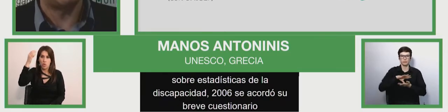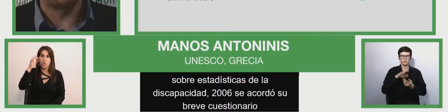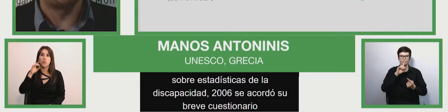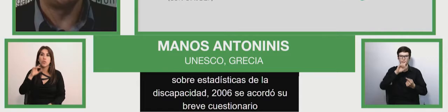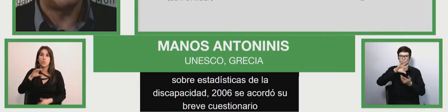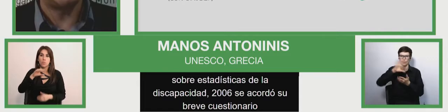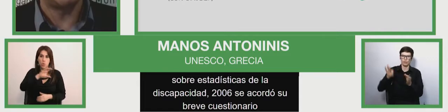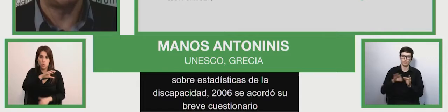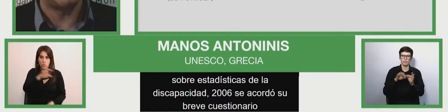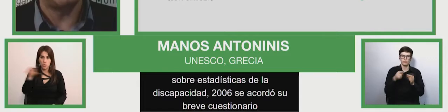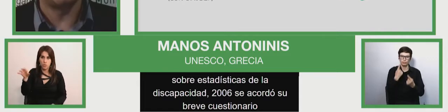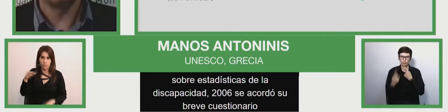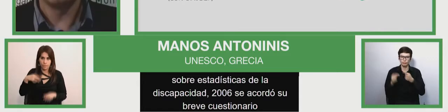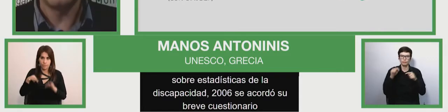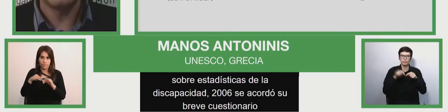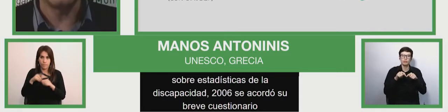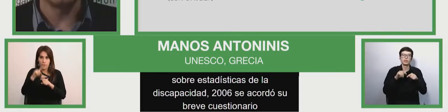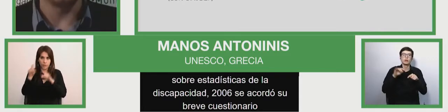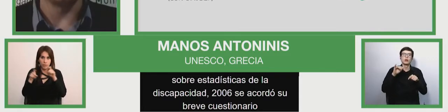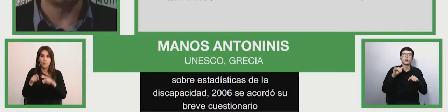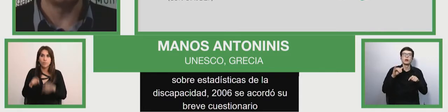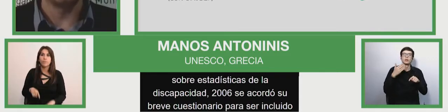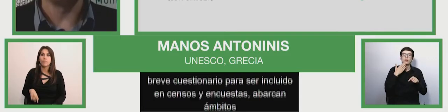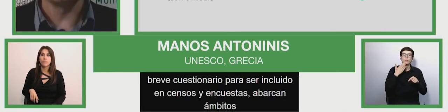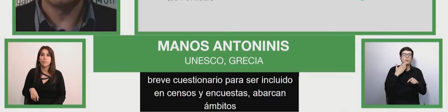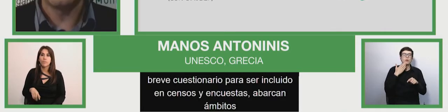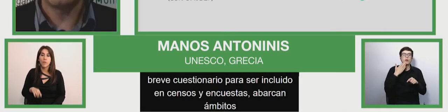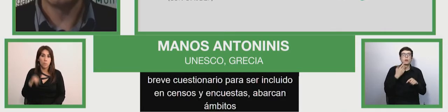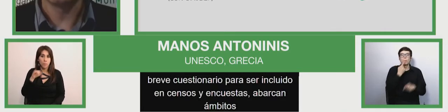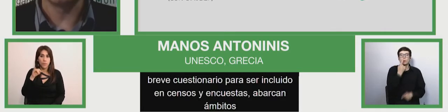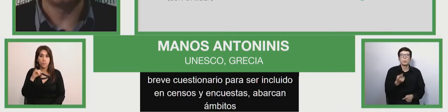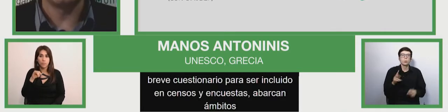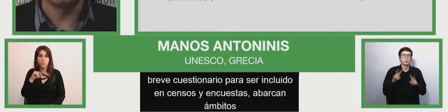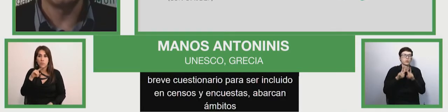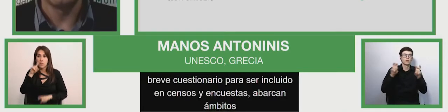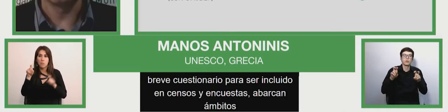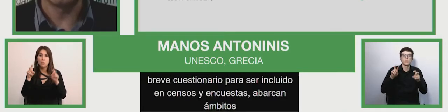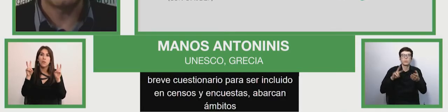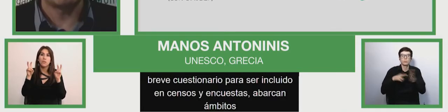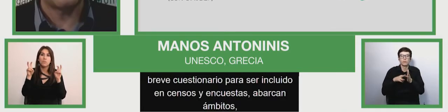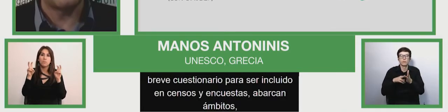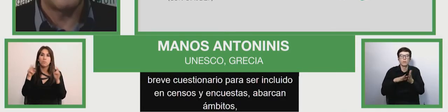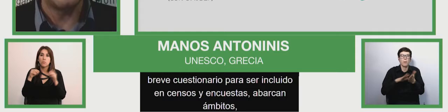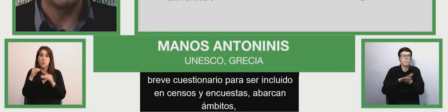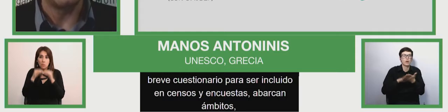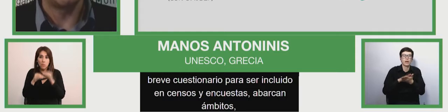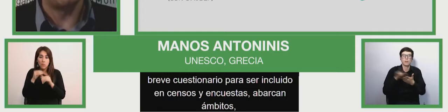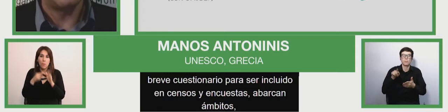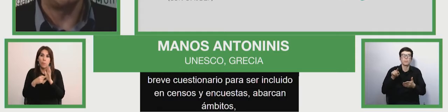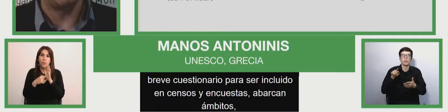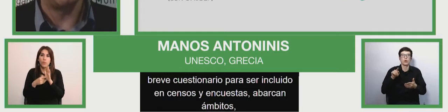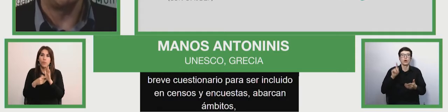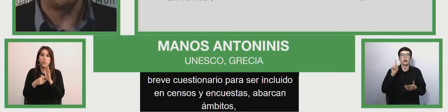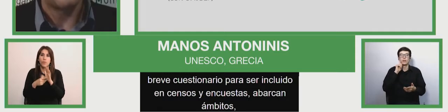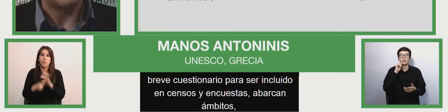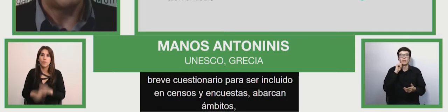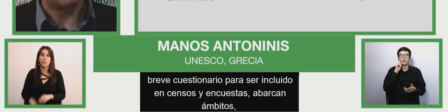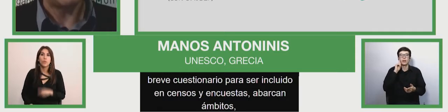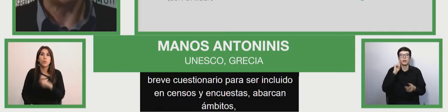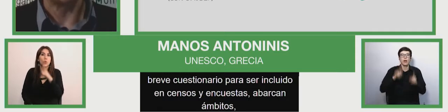actividades funcionales esenciales, vista, oído, movilidad, cognición, cuidado personal y comunicación.